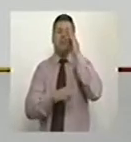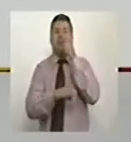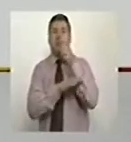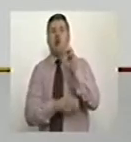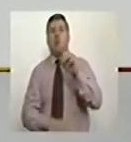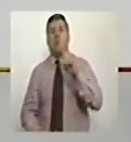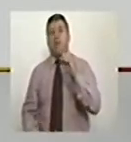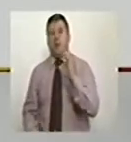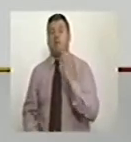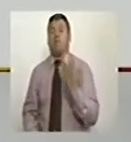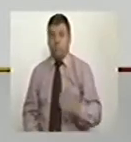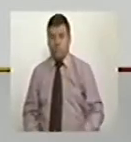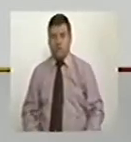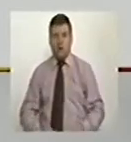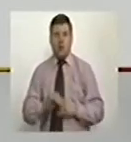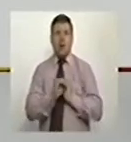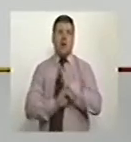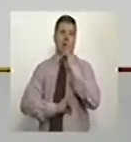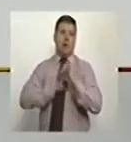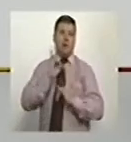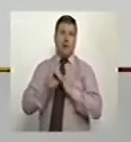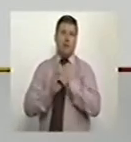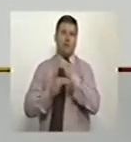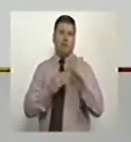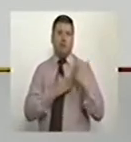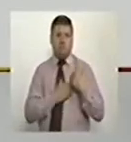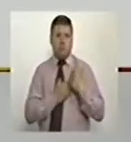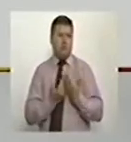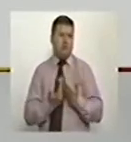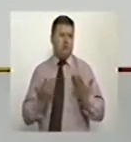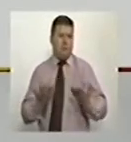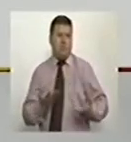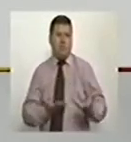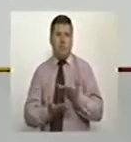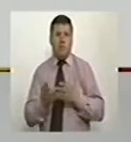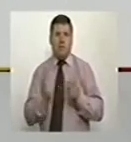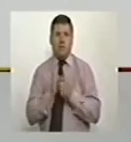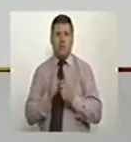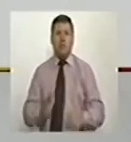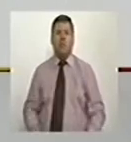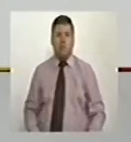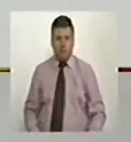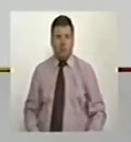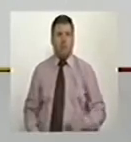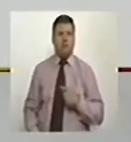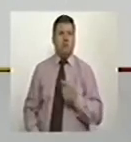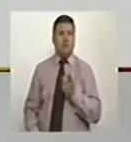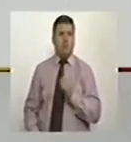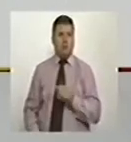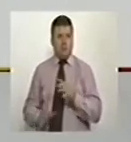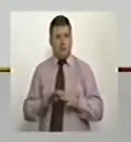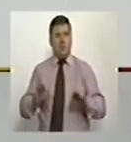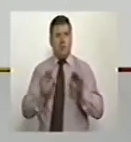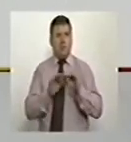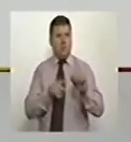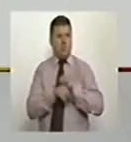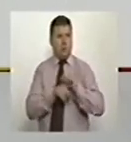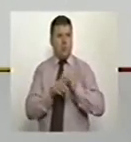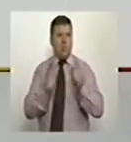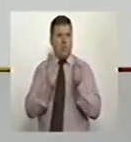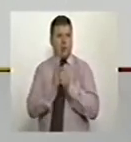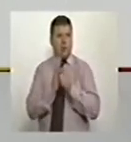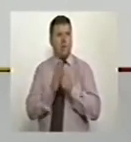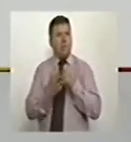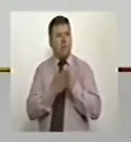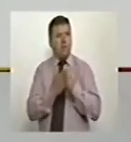Establece estándares internacionales en múltiples sectores. Es también llamado el Club de las Buenas Prácticas por su